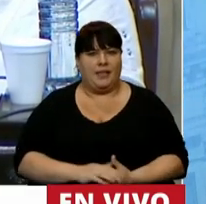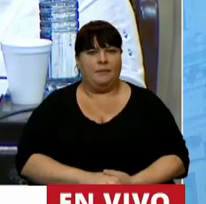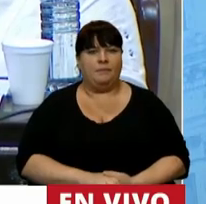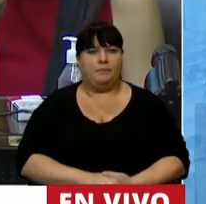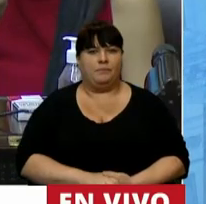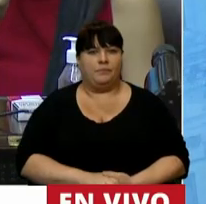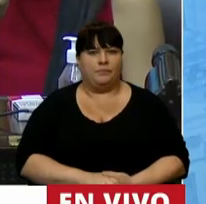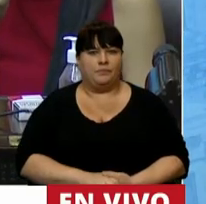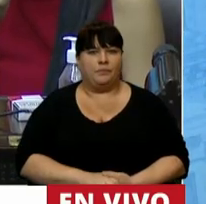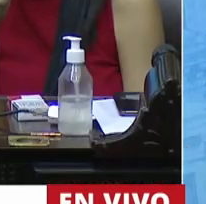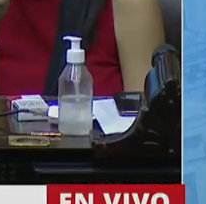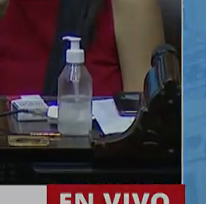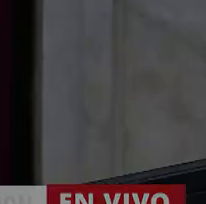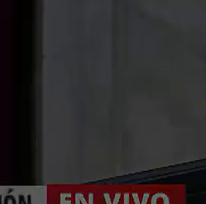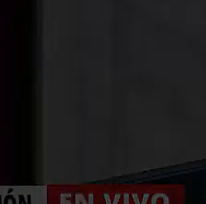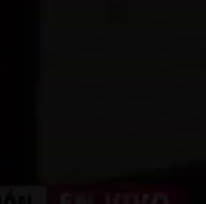Gracias, diputada. Graciela Camaño. diputada. Gracias, Gracias,